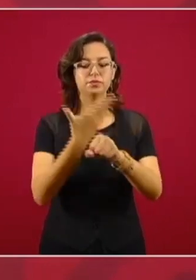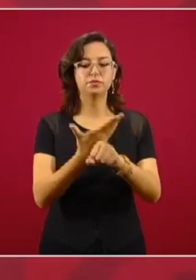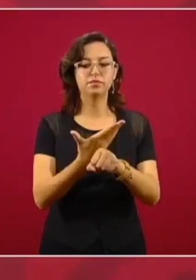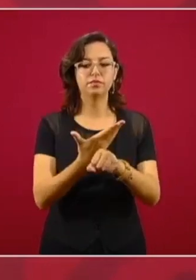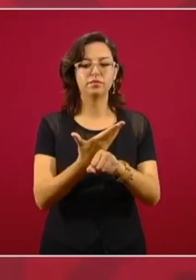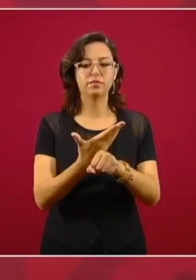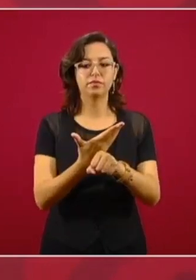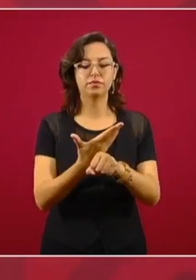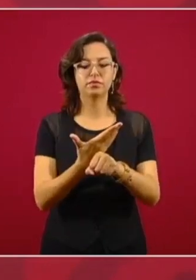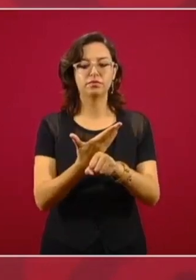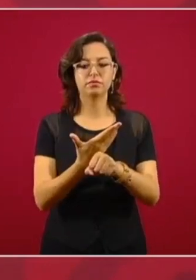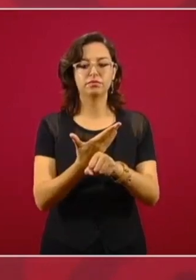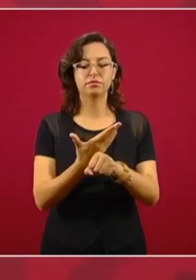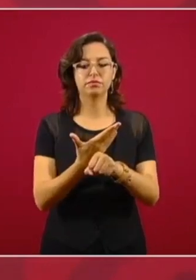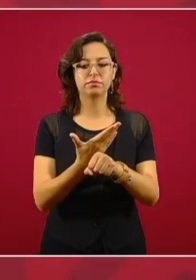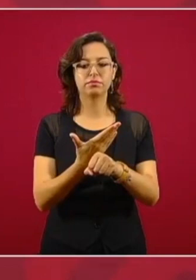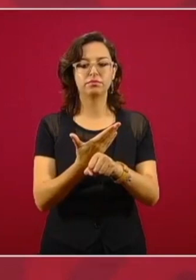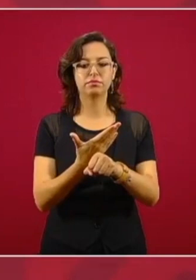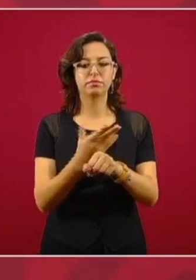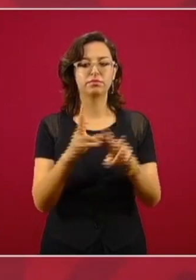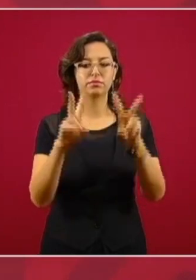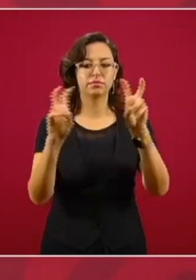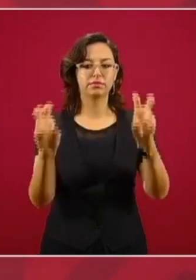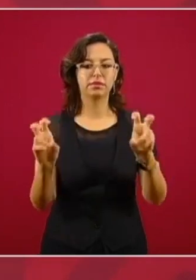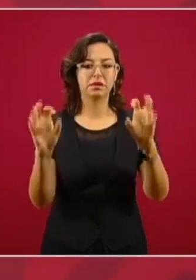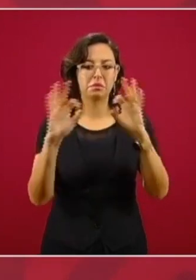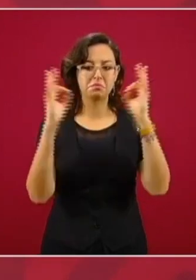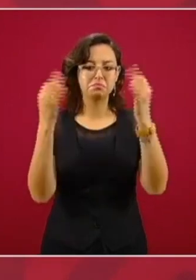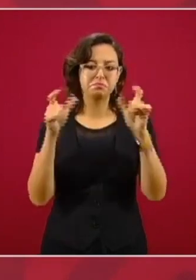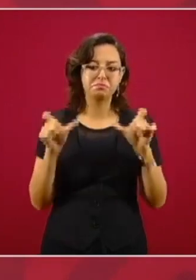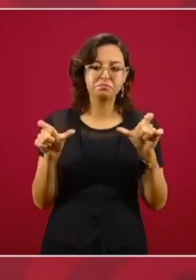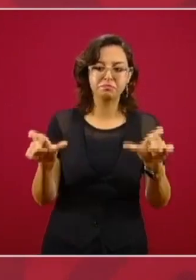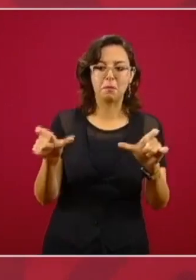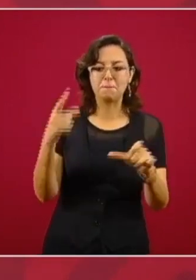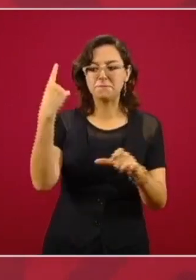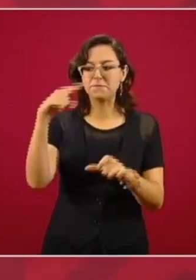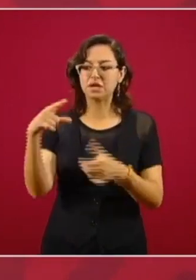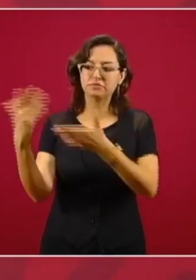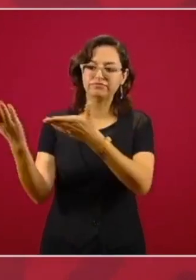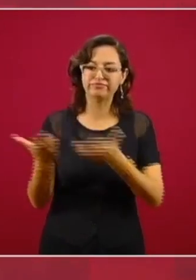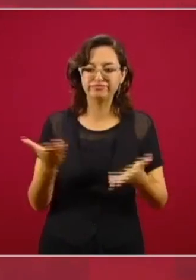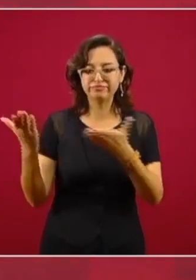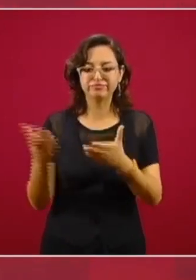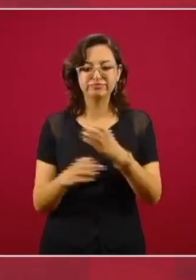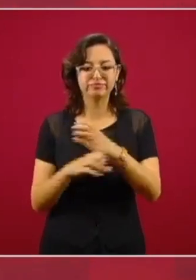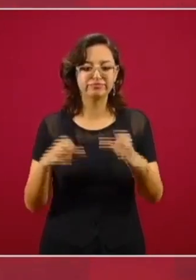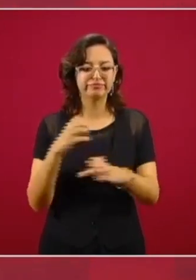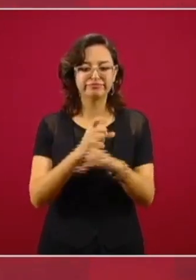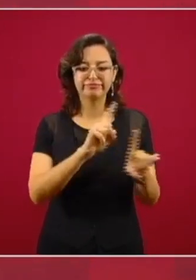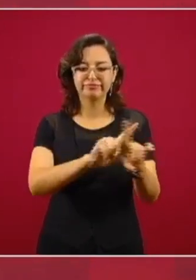de las aduanas, porque ahí